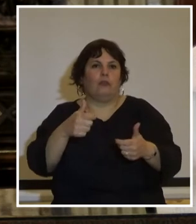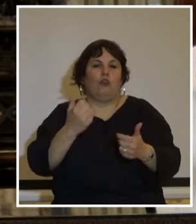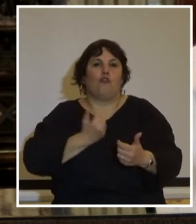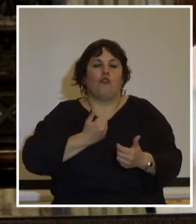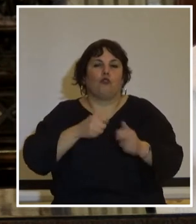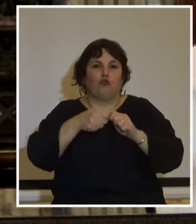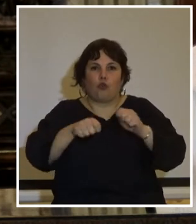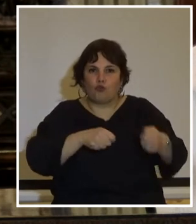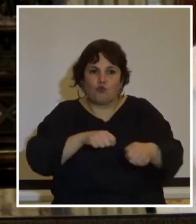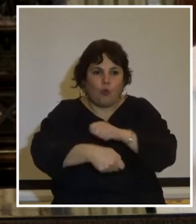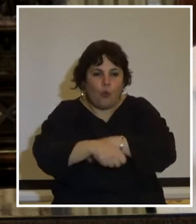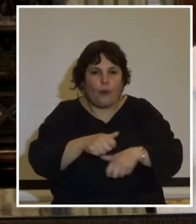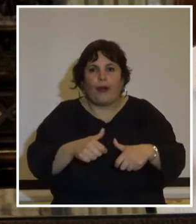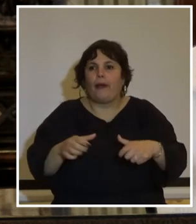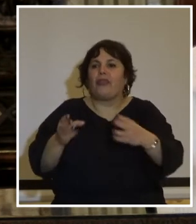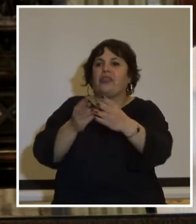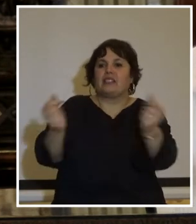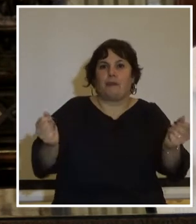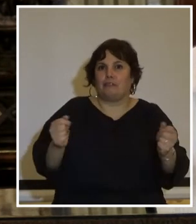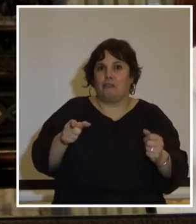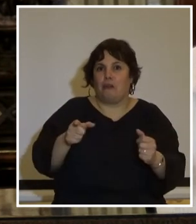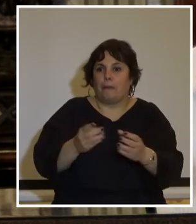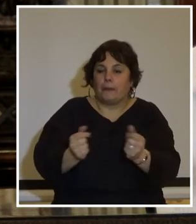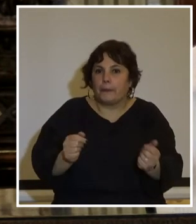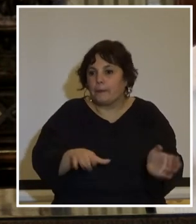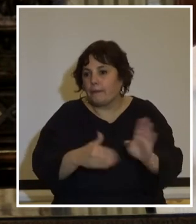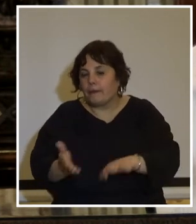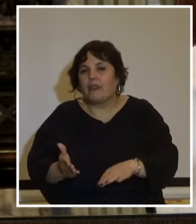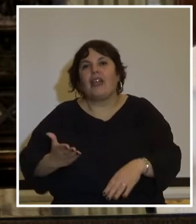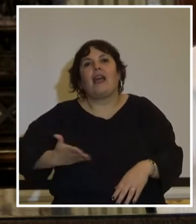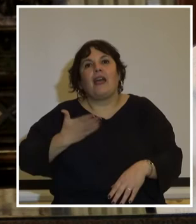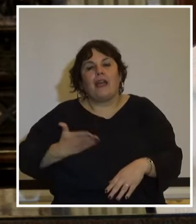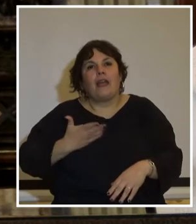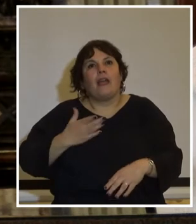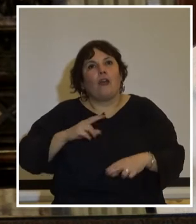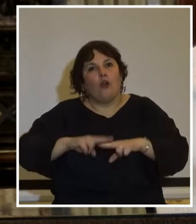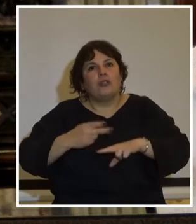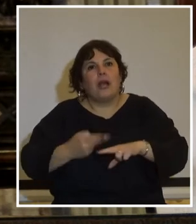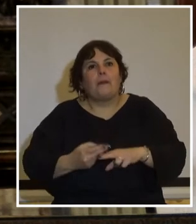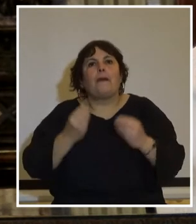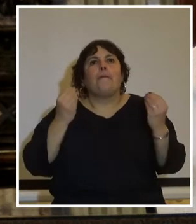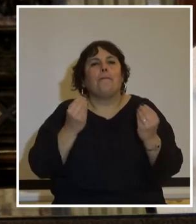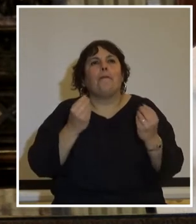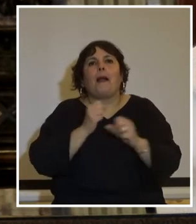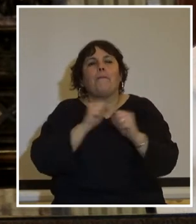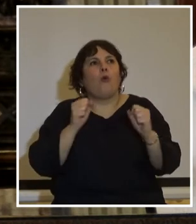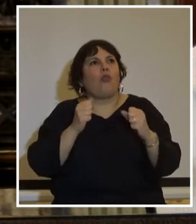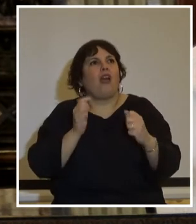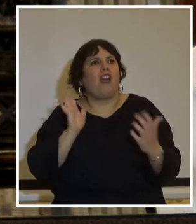de la desaparición forzada reclamemos una vez más que para enfrentar